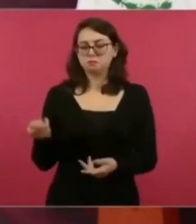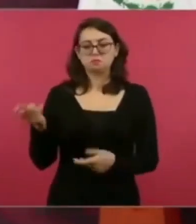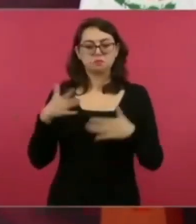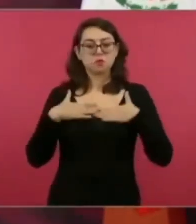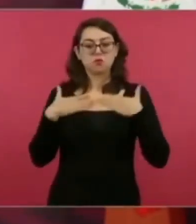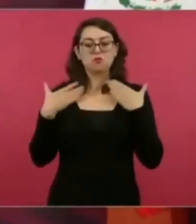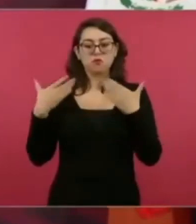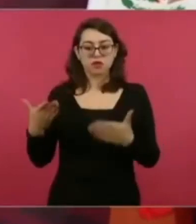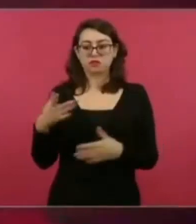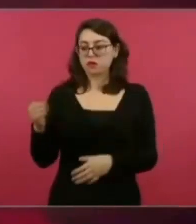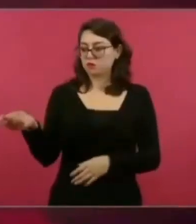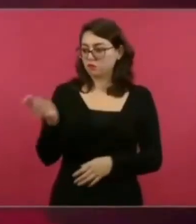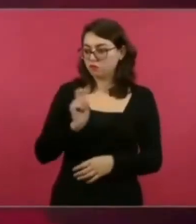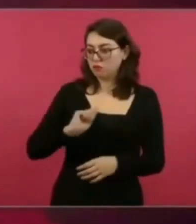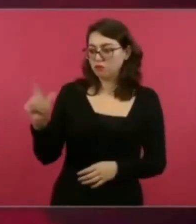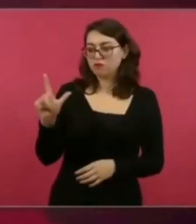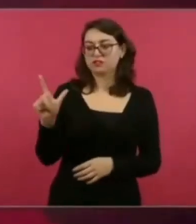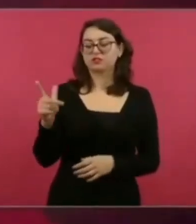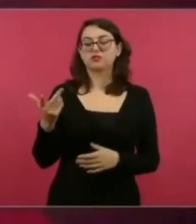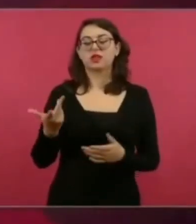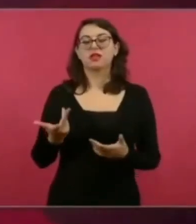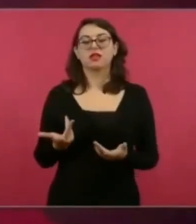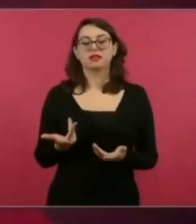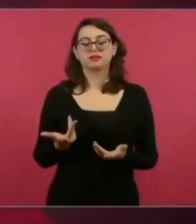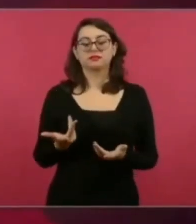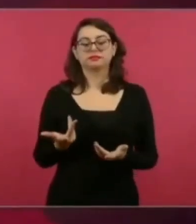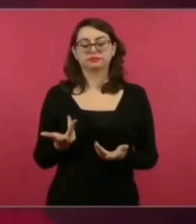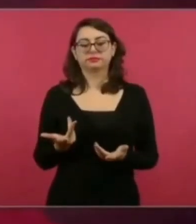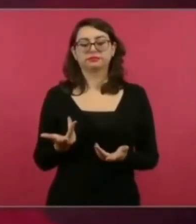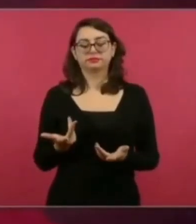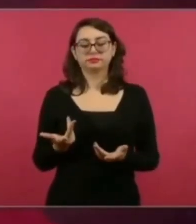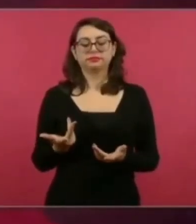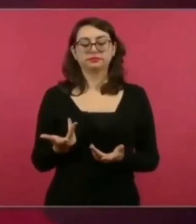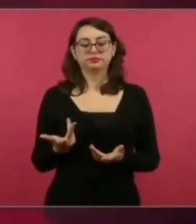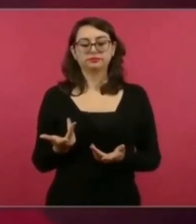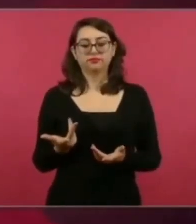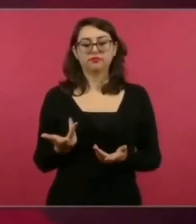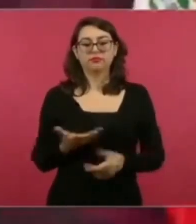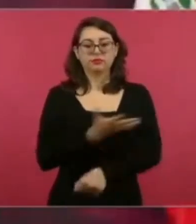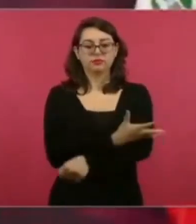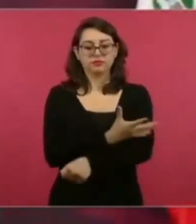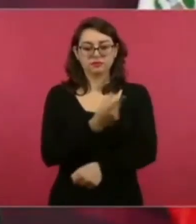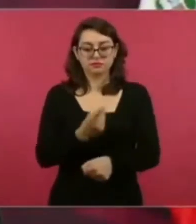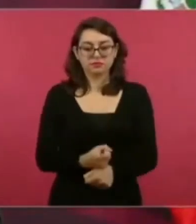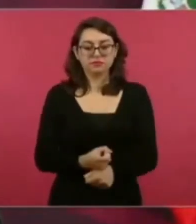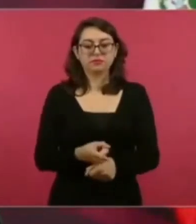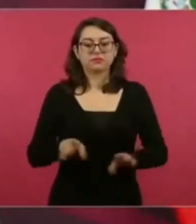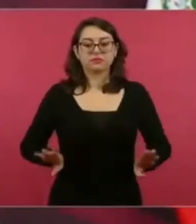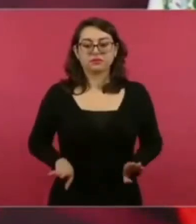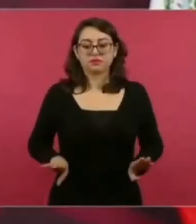de la comunicación es una gente honesta